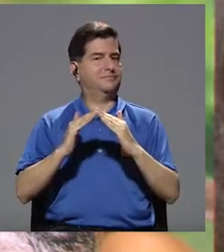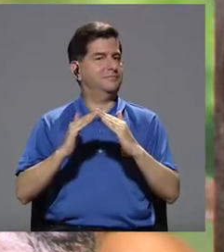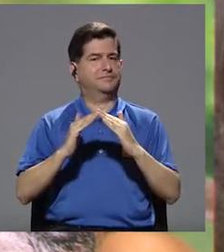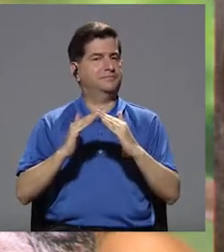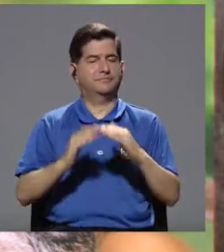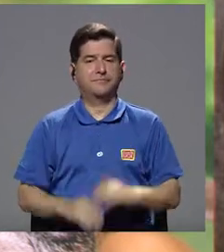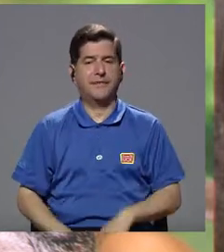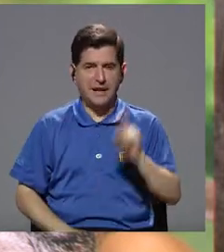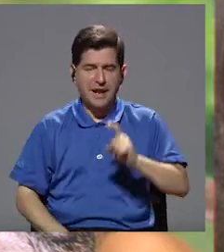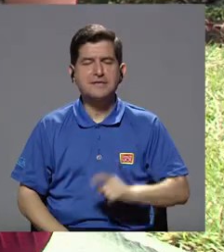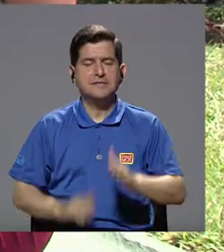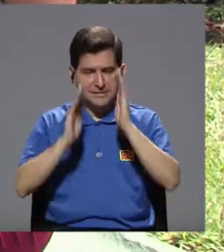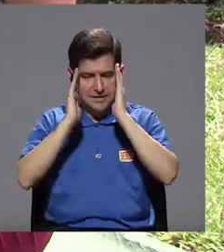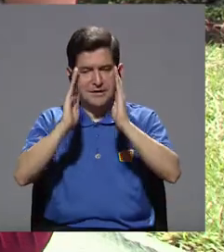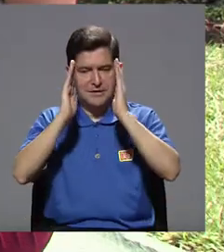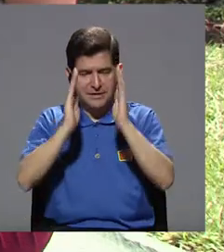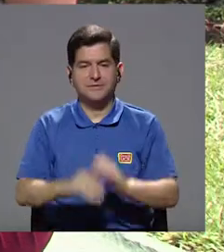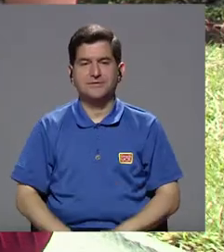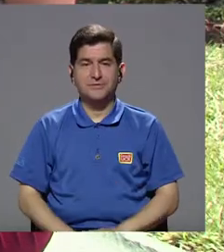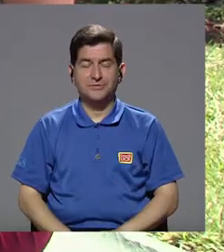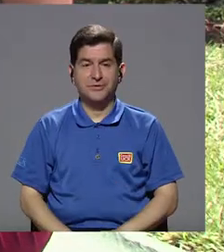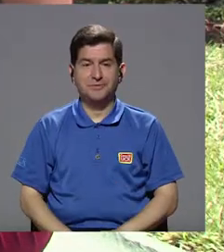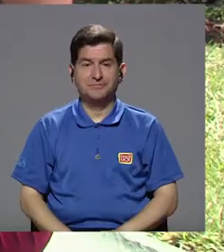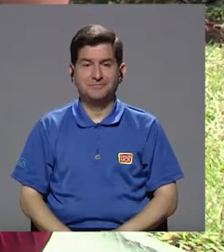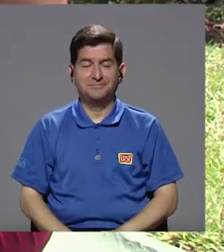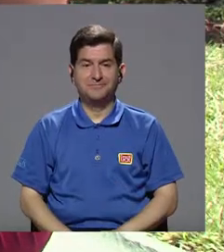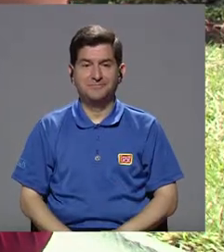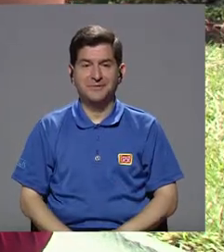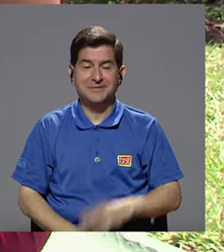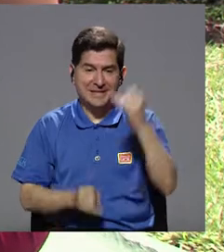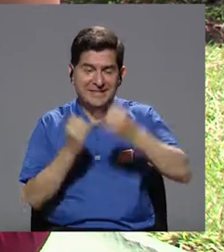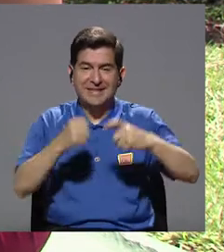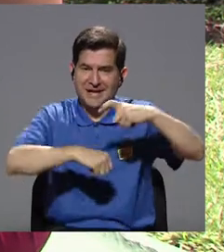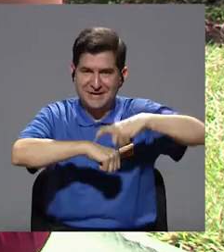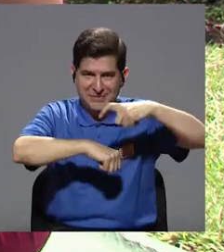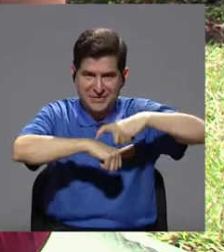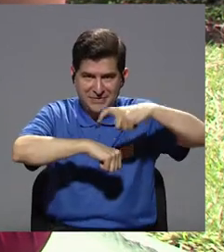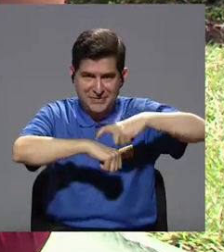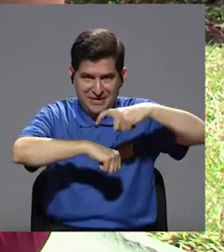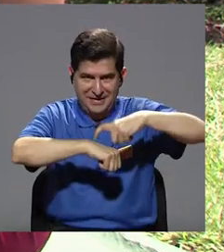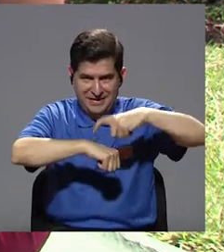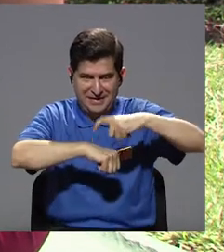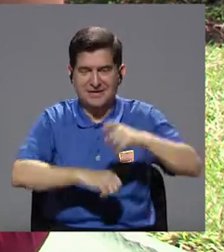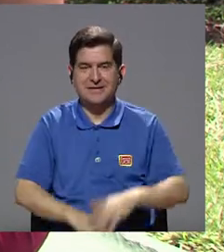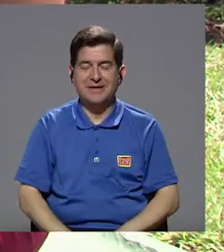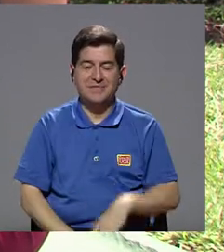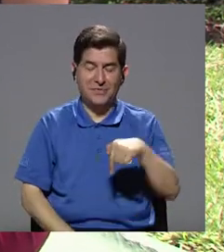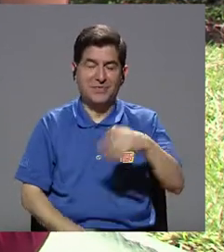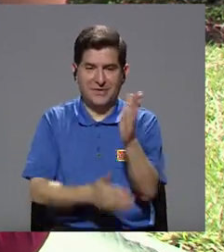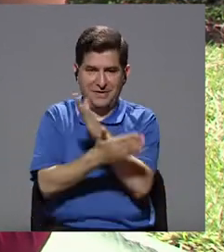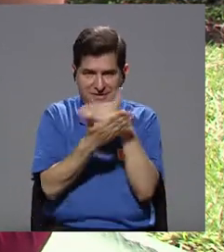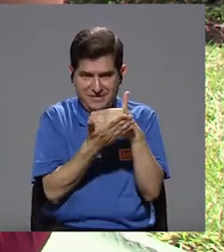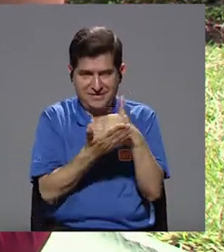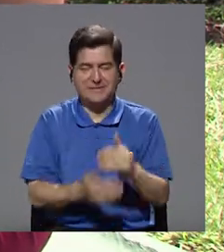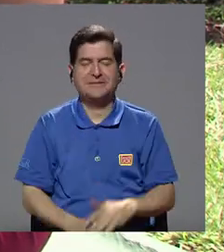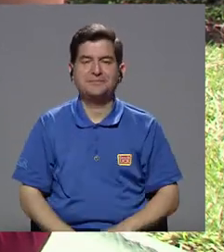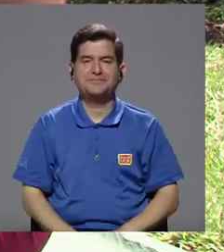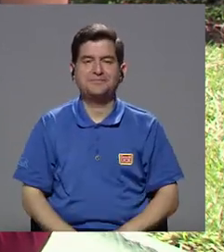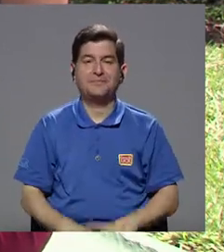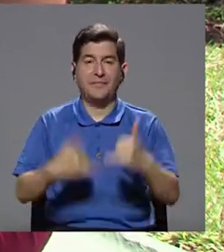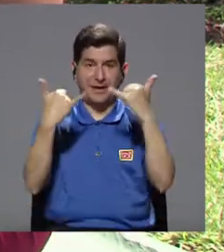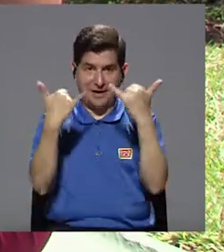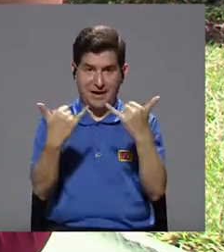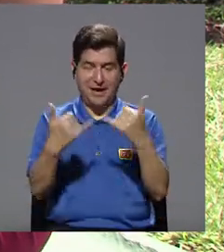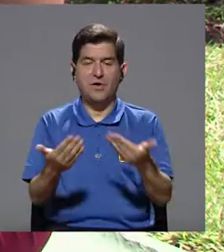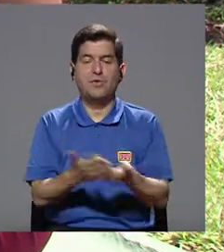Sí, con mucho cuidado. Exactamente. Se nos fue también el tiempo de este bloque, de este segmento.